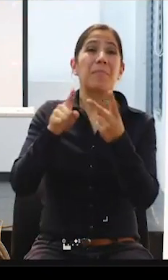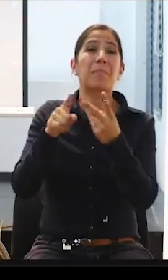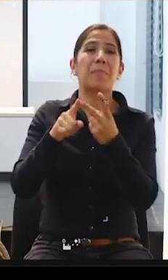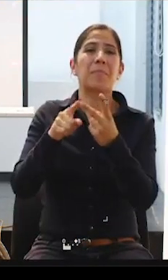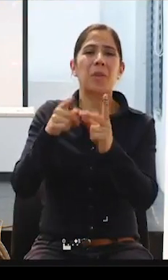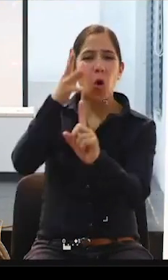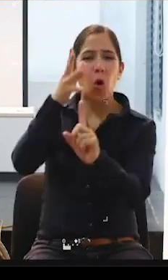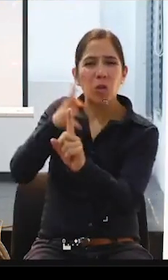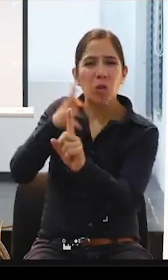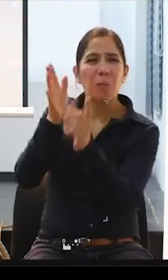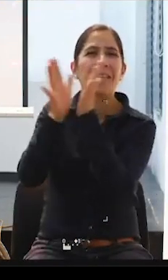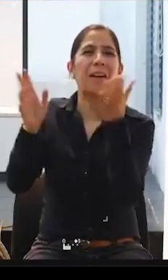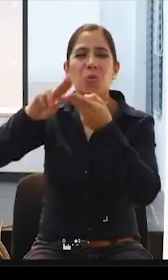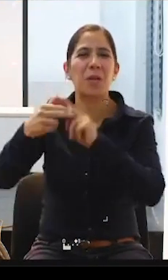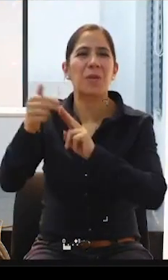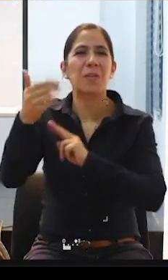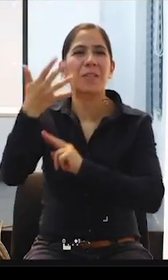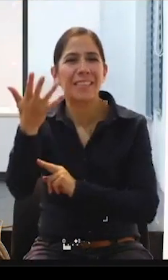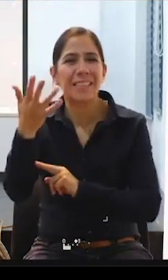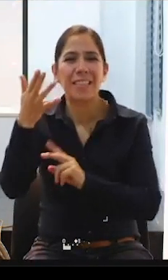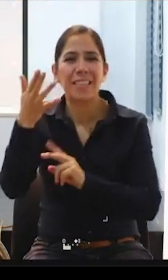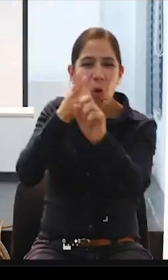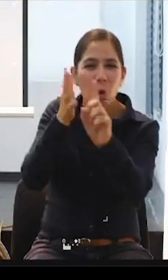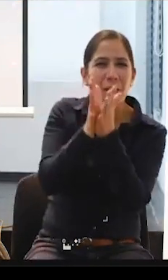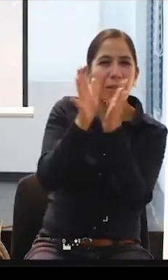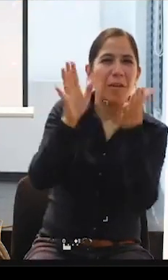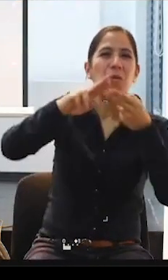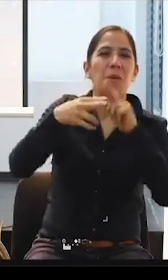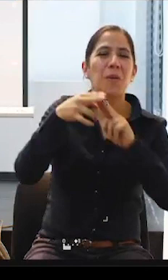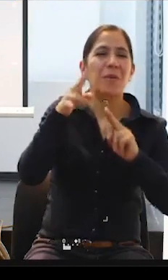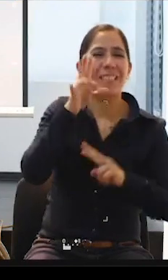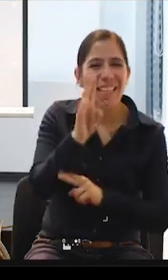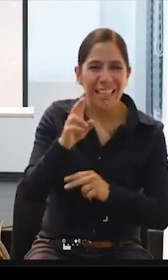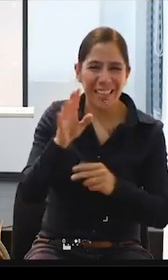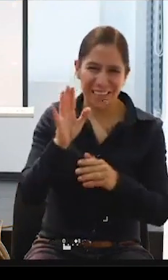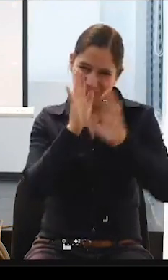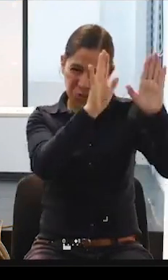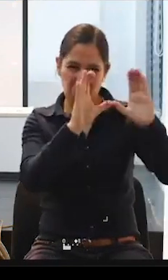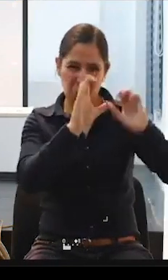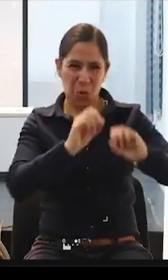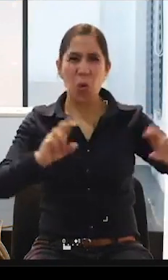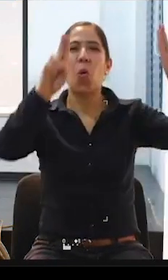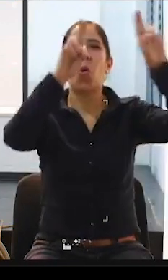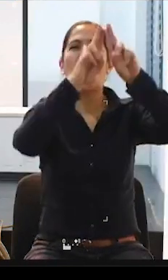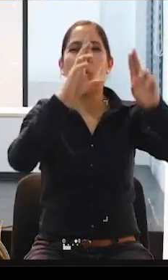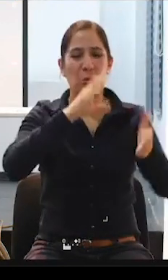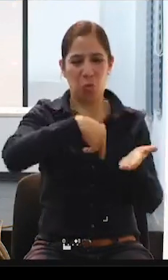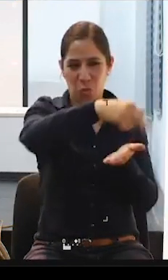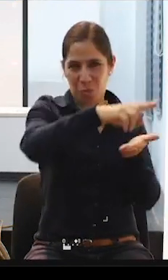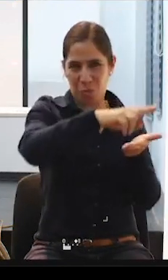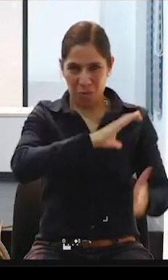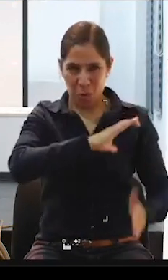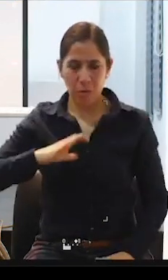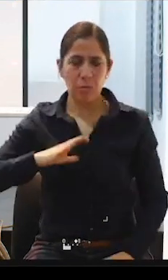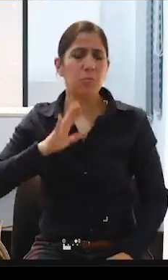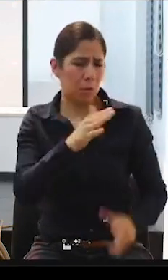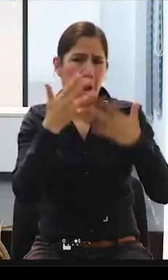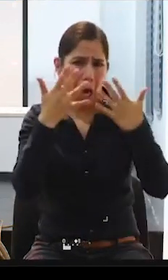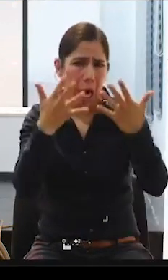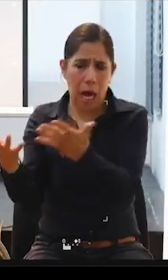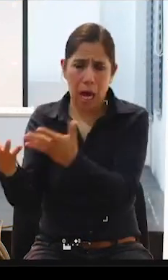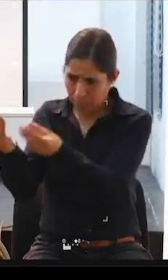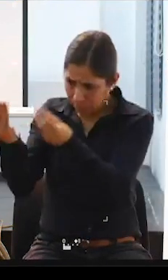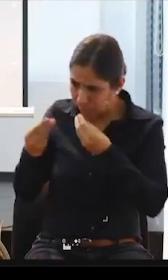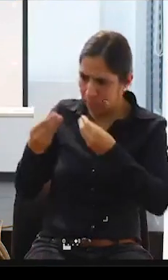5, número 7, número 1, entre otras, ¿verdad?, que son muy, muy importantes para nuestro movimiento, pero sobre todo espacios